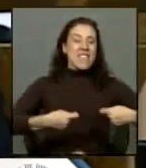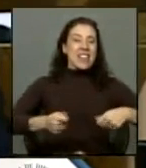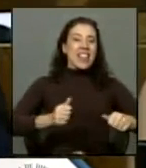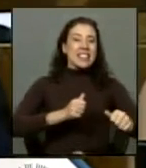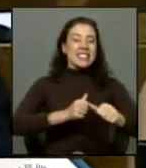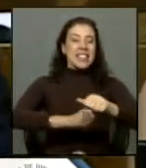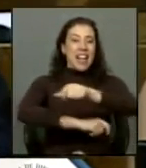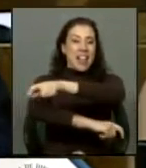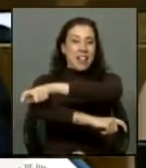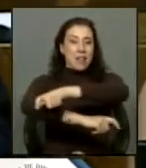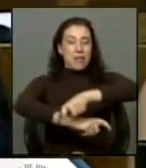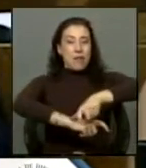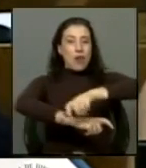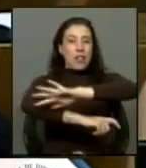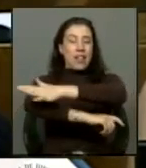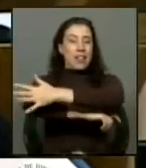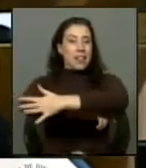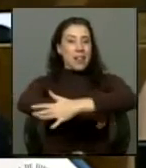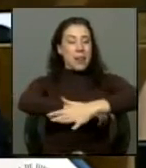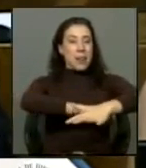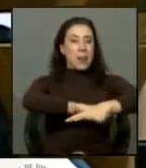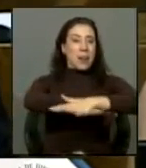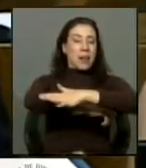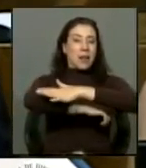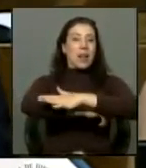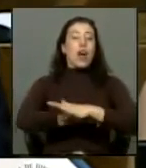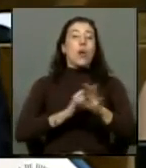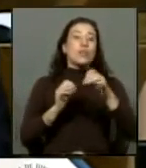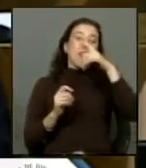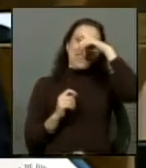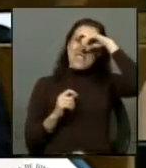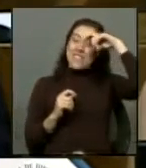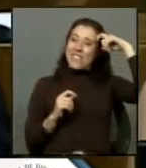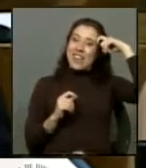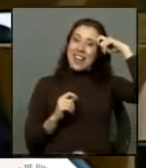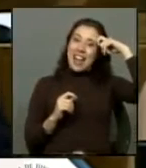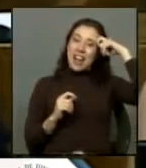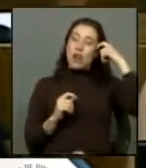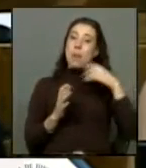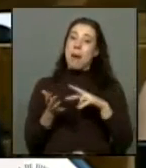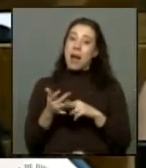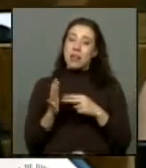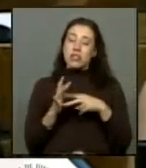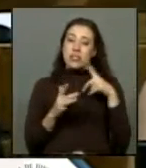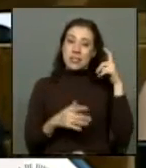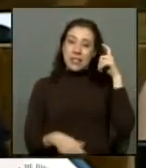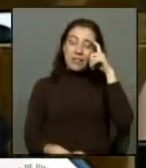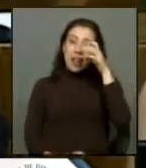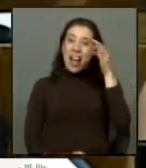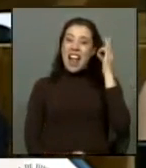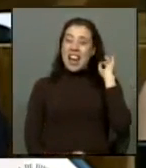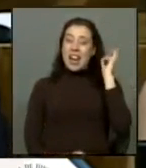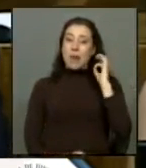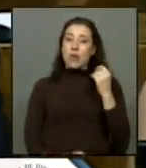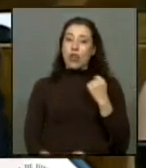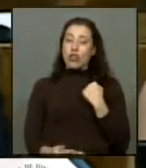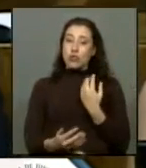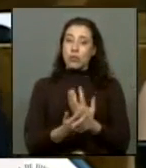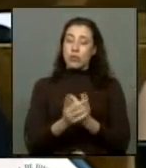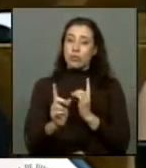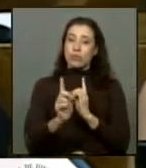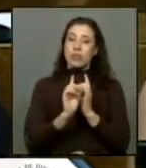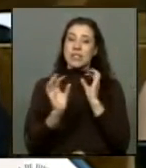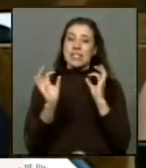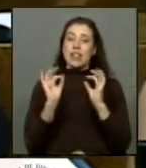costero y que especialmente en época de verano se hacen más difíciles. En reunión sostenida con la señora Elena